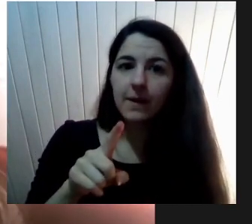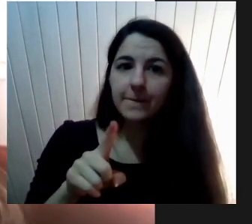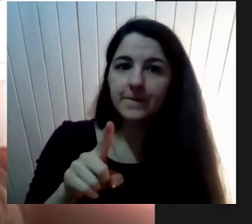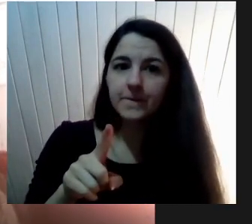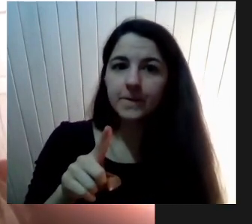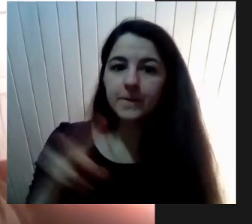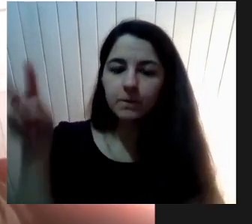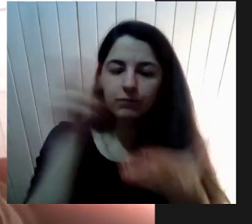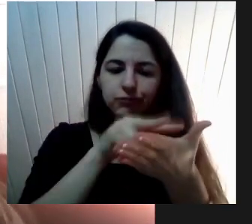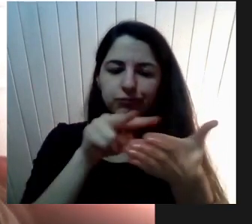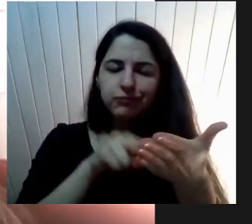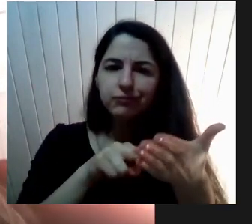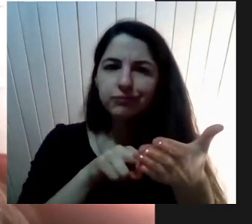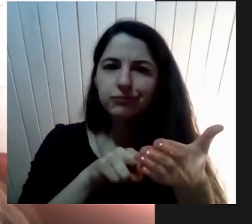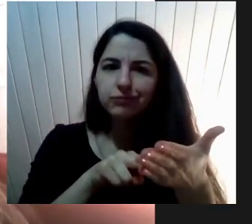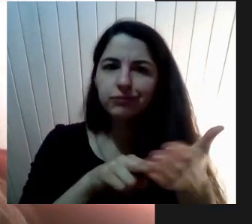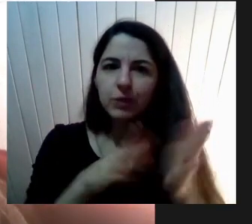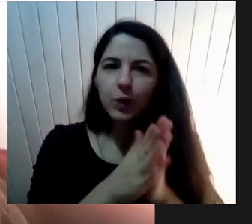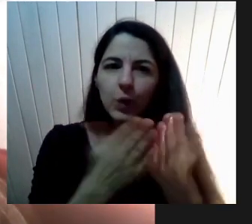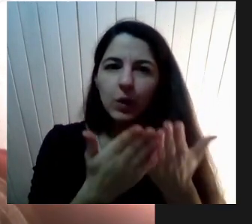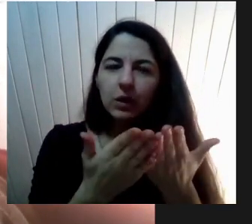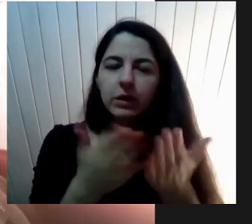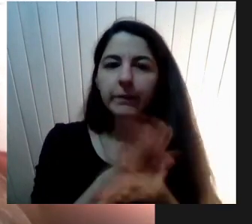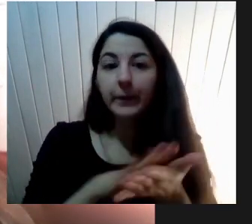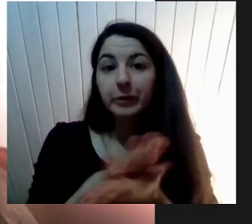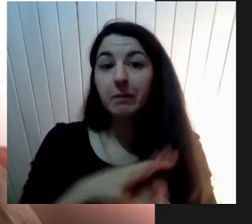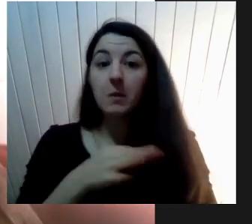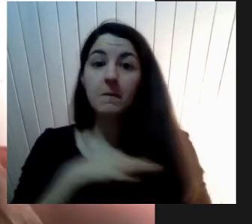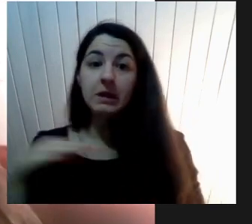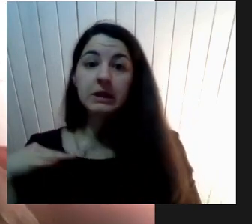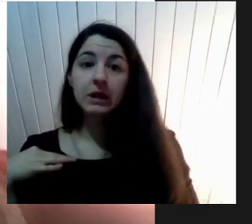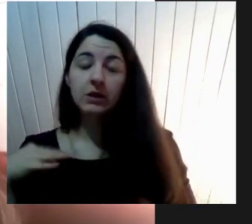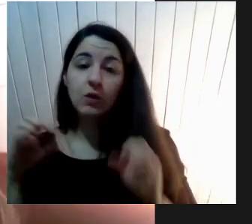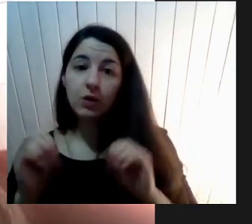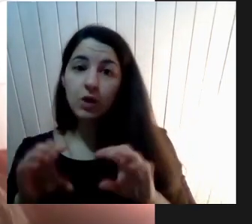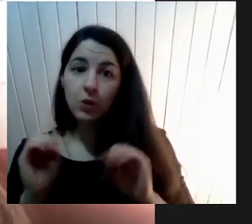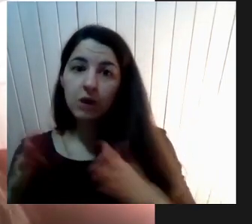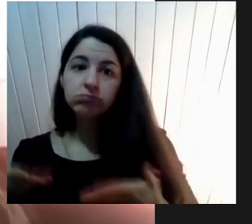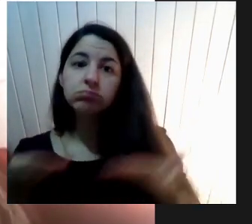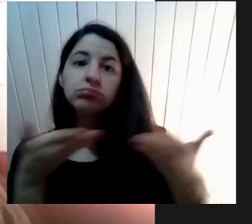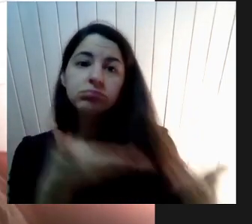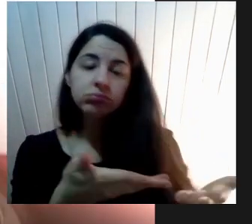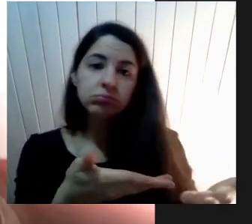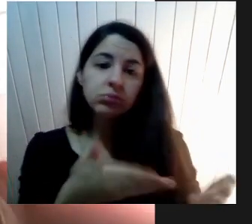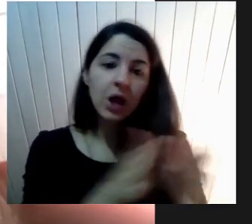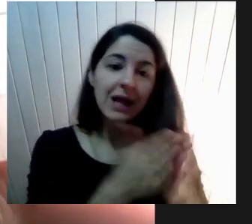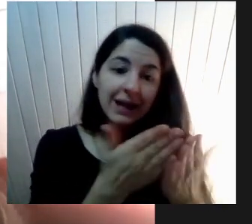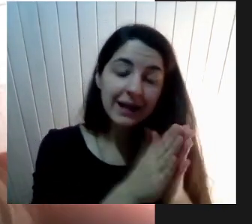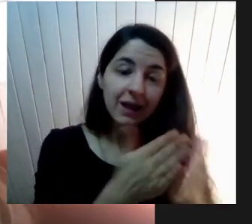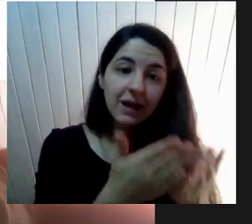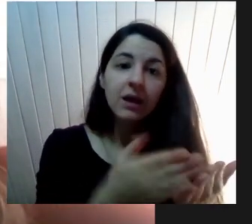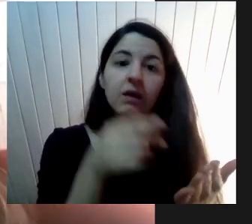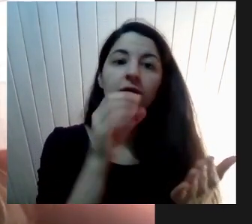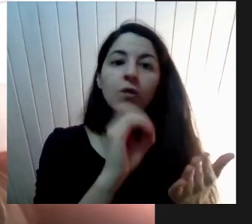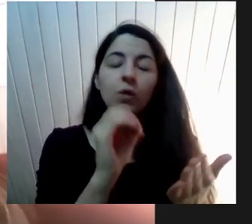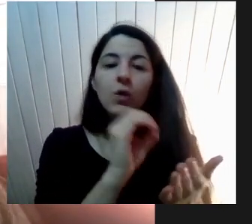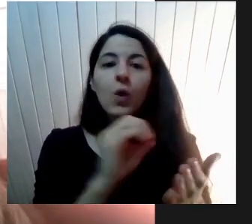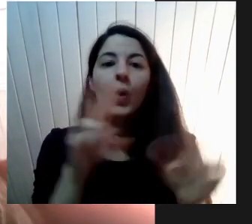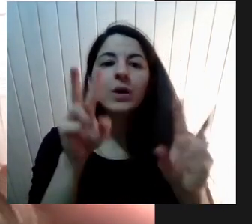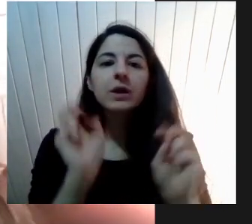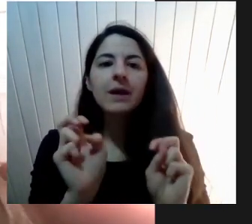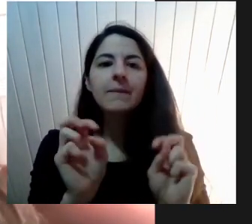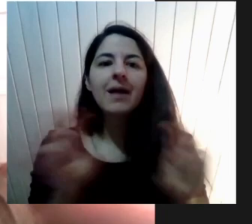yo voy Dando De los textos Que entrega Por ejemplo Nuestro Ministerio De educación En las cartillas De igualdad De género Por ejemplo